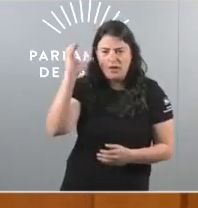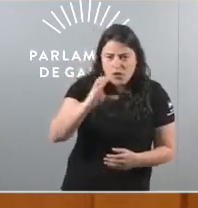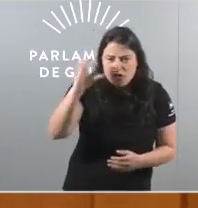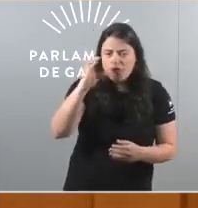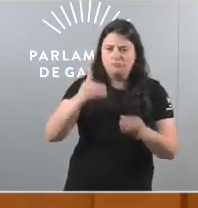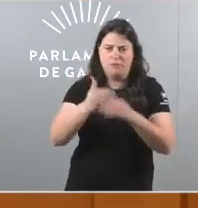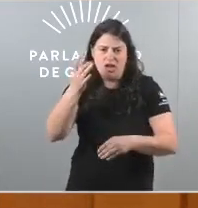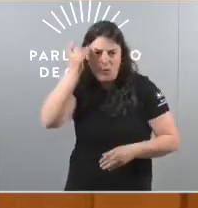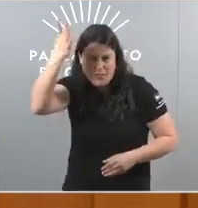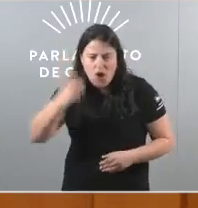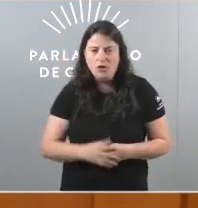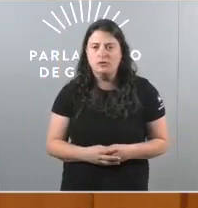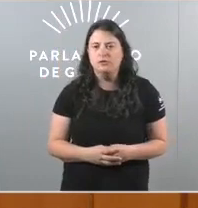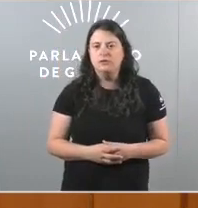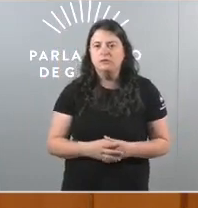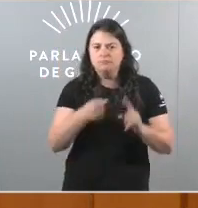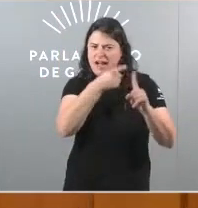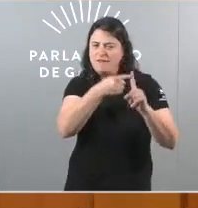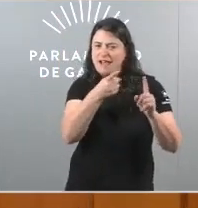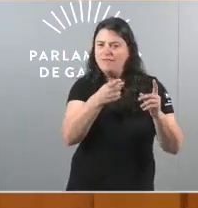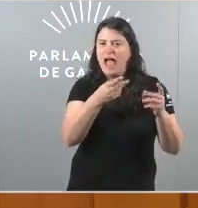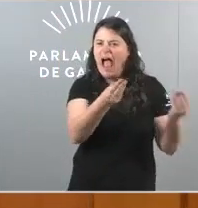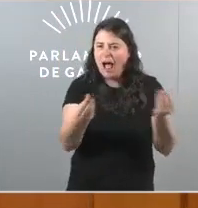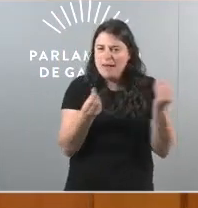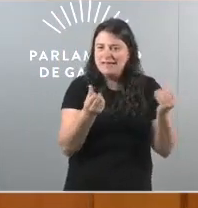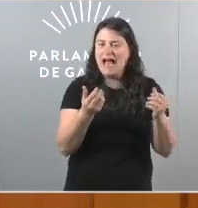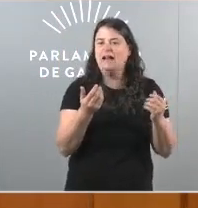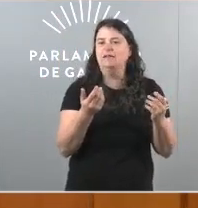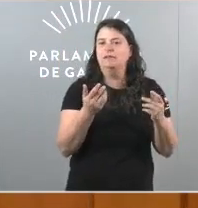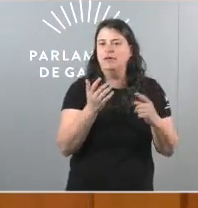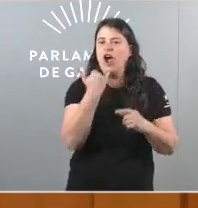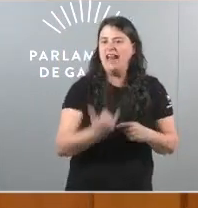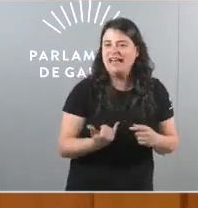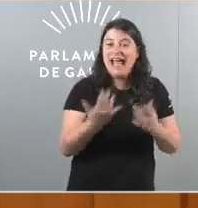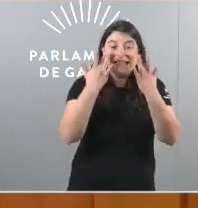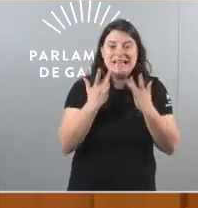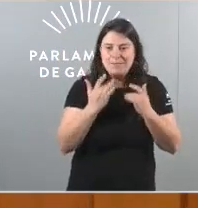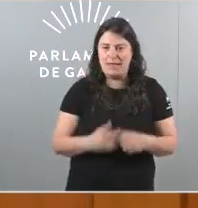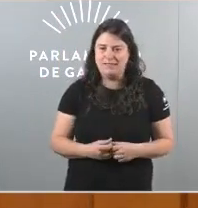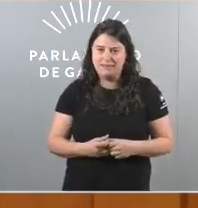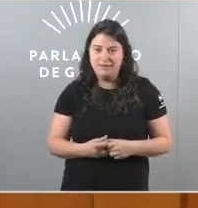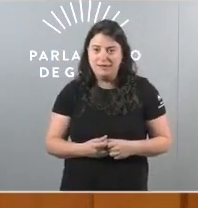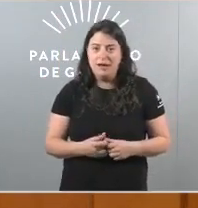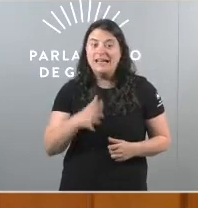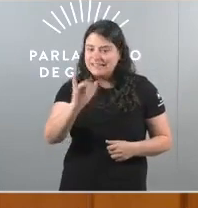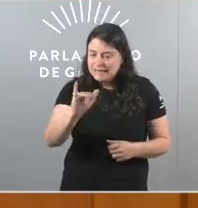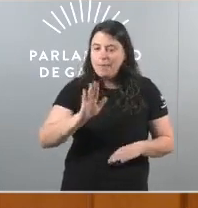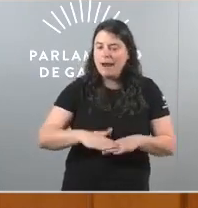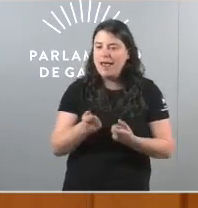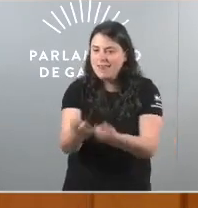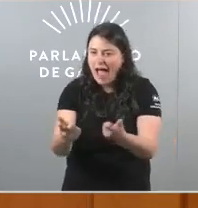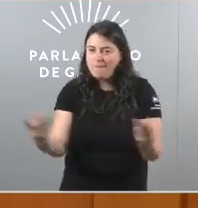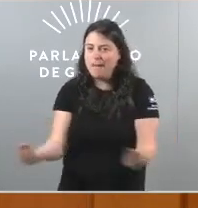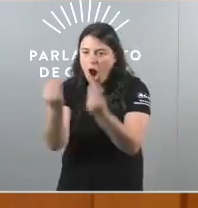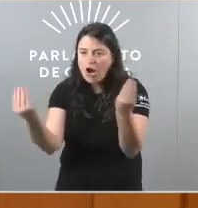innovación, referente ambiental e das energías limpas, sí, para mellorar a vida das persoas e